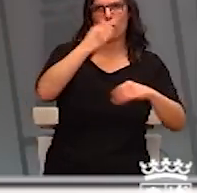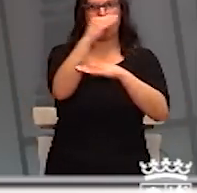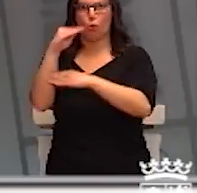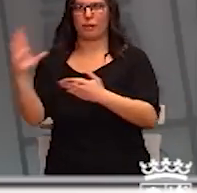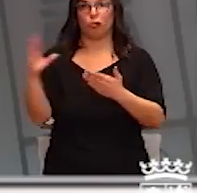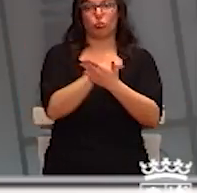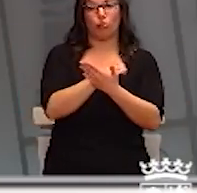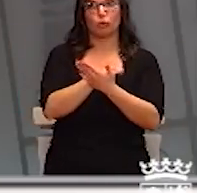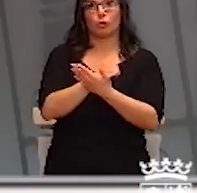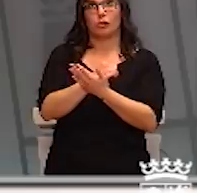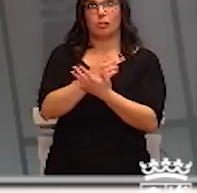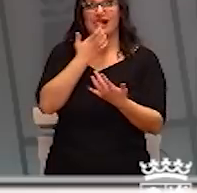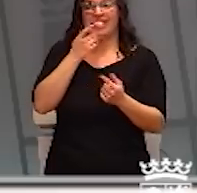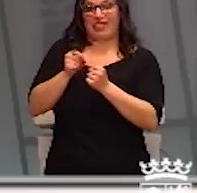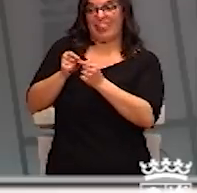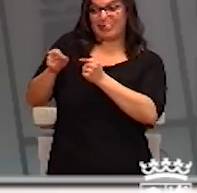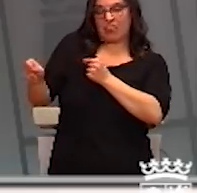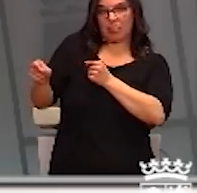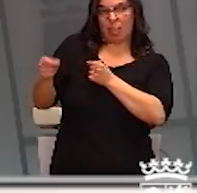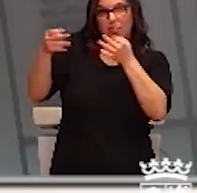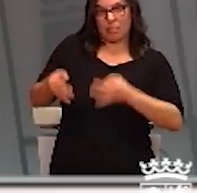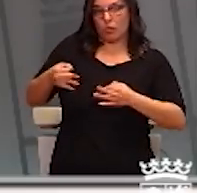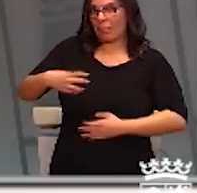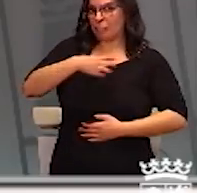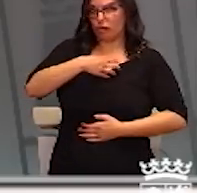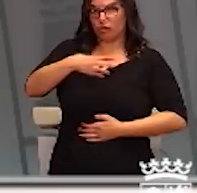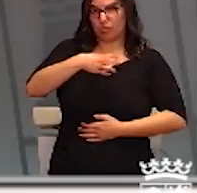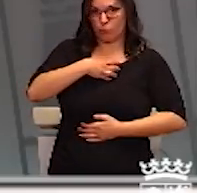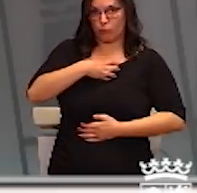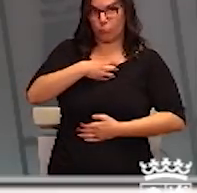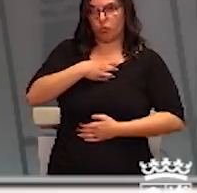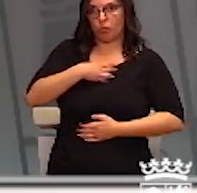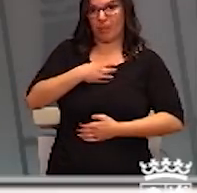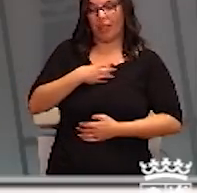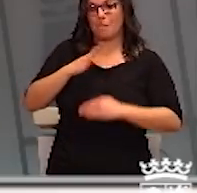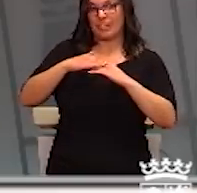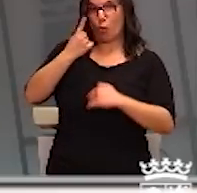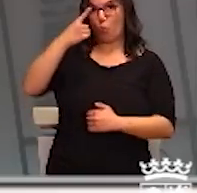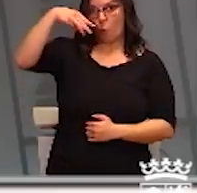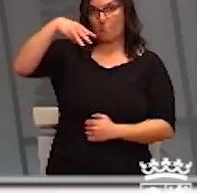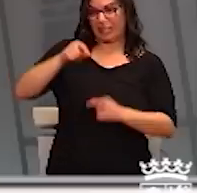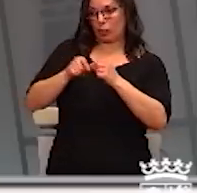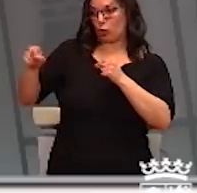no sea posible mantener la distancia de seguridad interpersonal de al menos un metro.